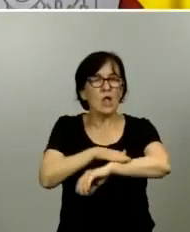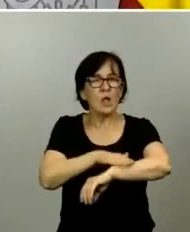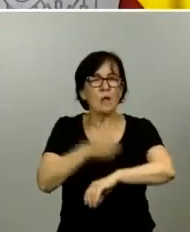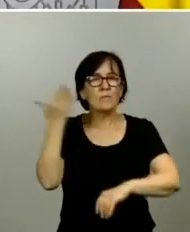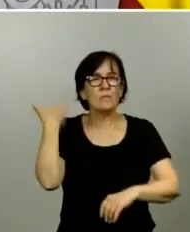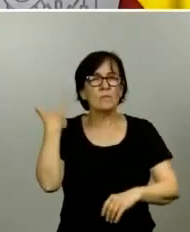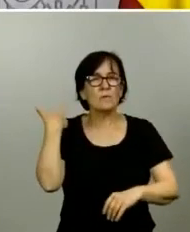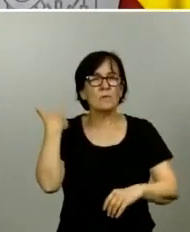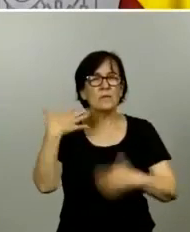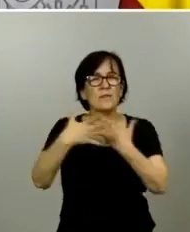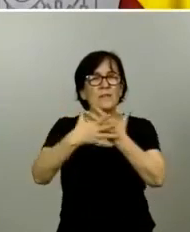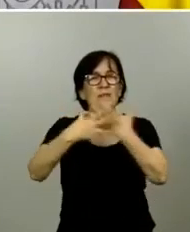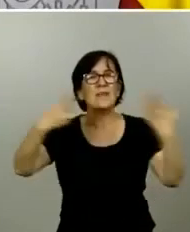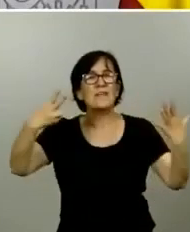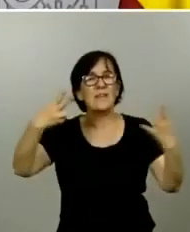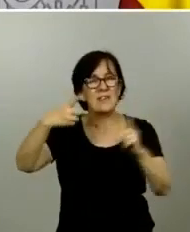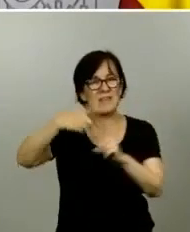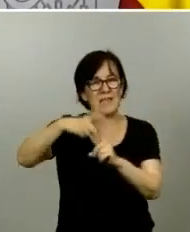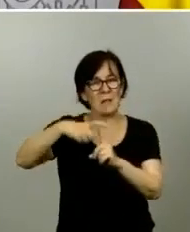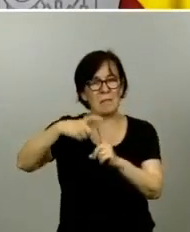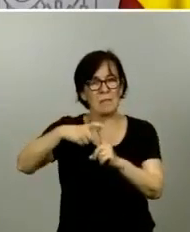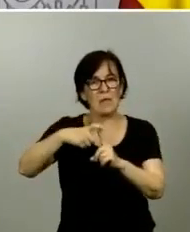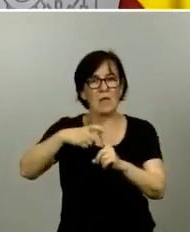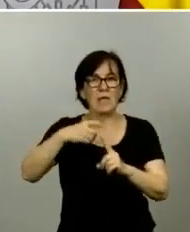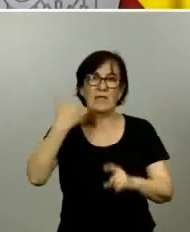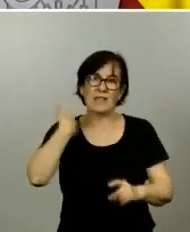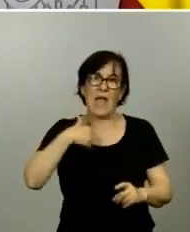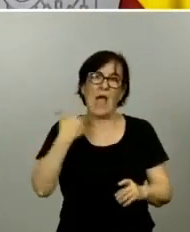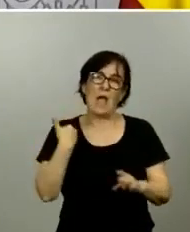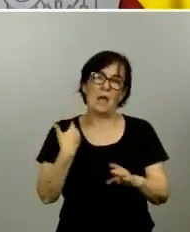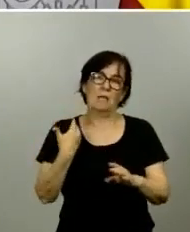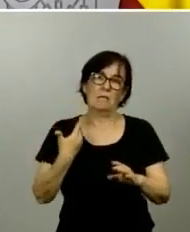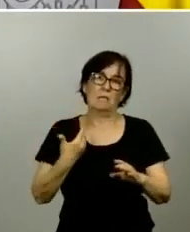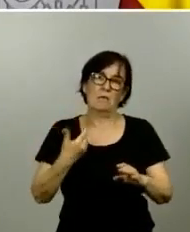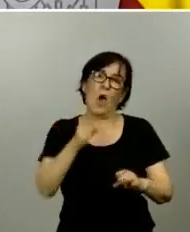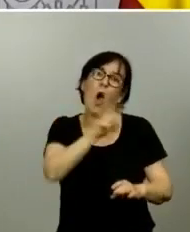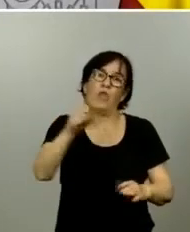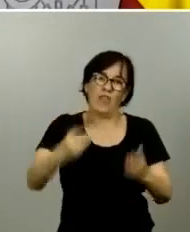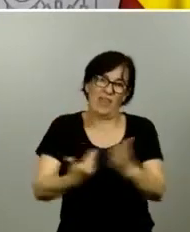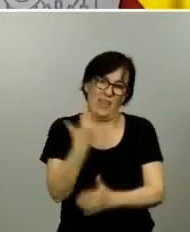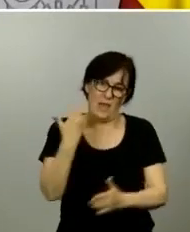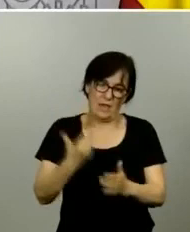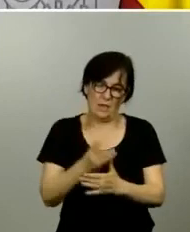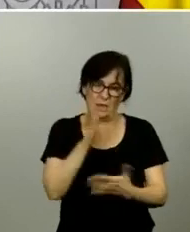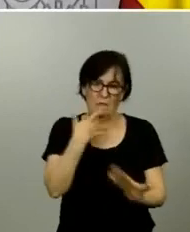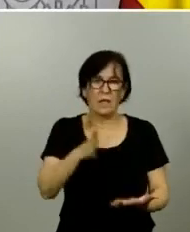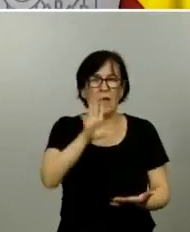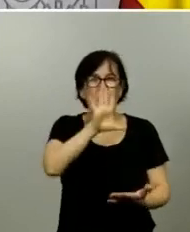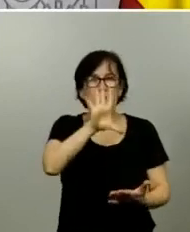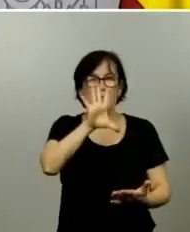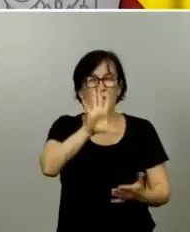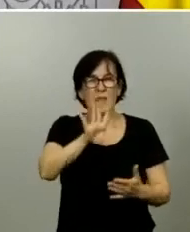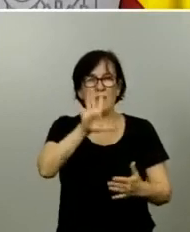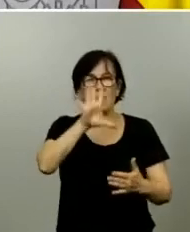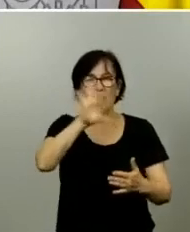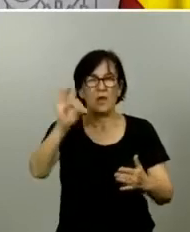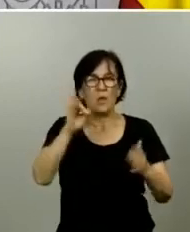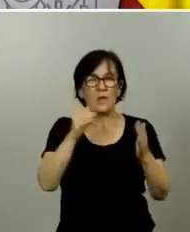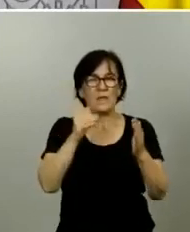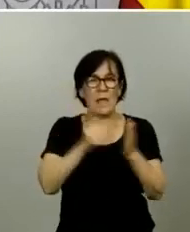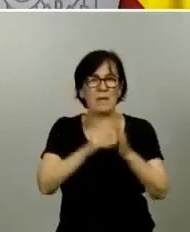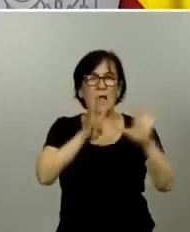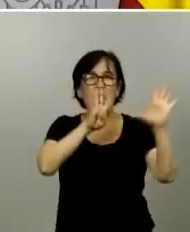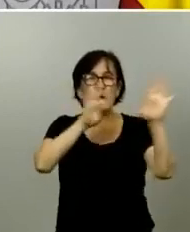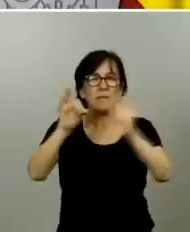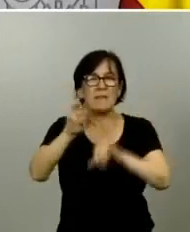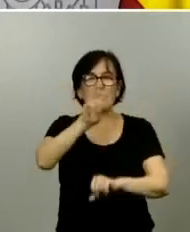17 de mayo que fue hace 11 días entonces fueron 50.938 sanitarios